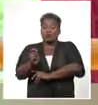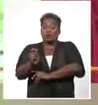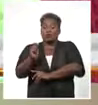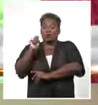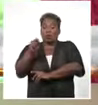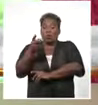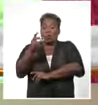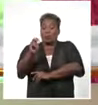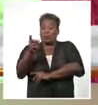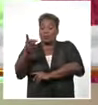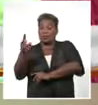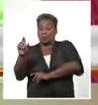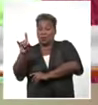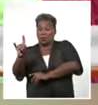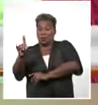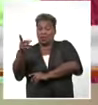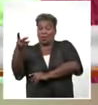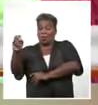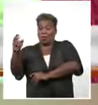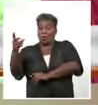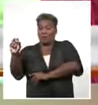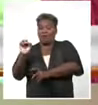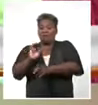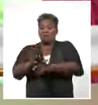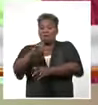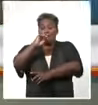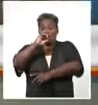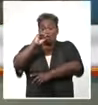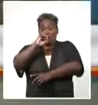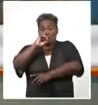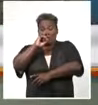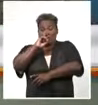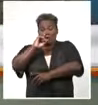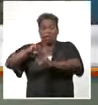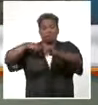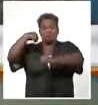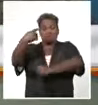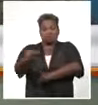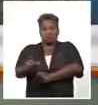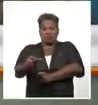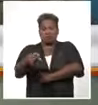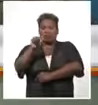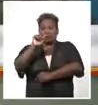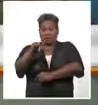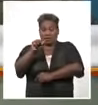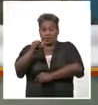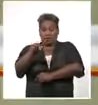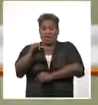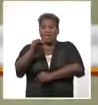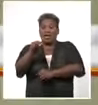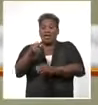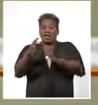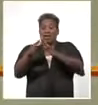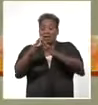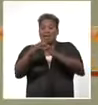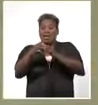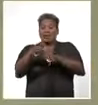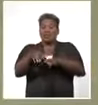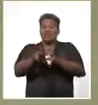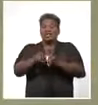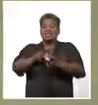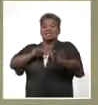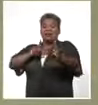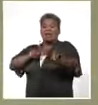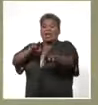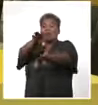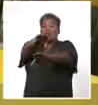del 2019-2020, y reiniciar el próximo en el mes de noviembre como está previsto. En las residencias estudiantiles se separaron las literas para evitar el